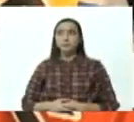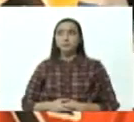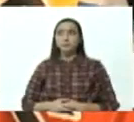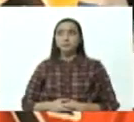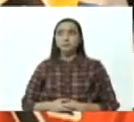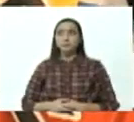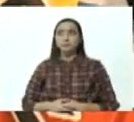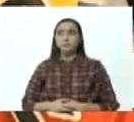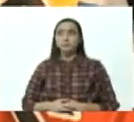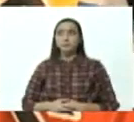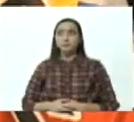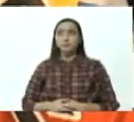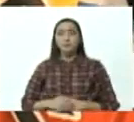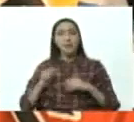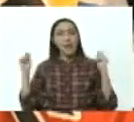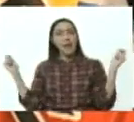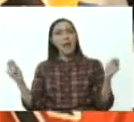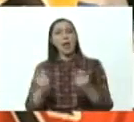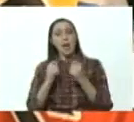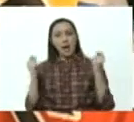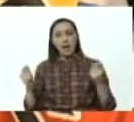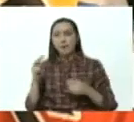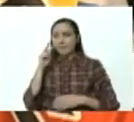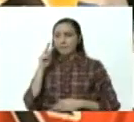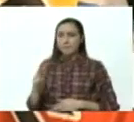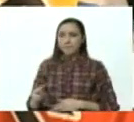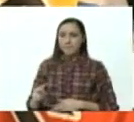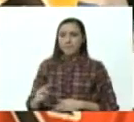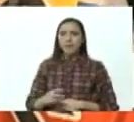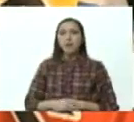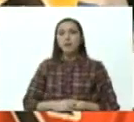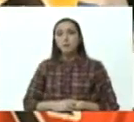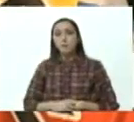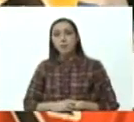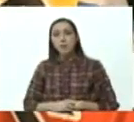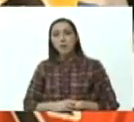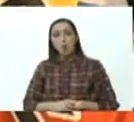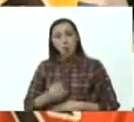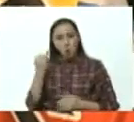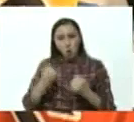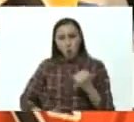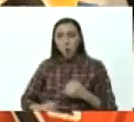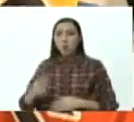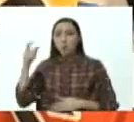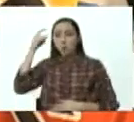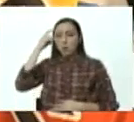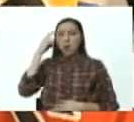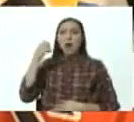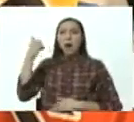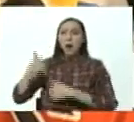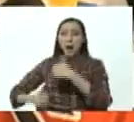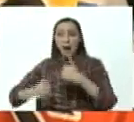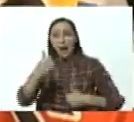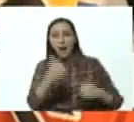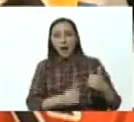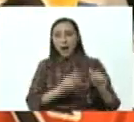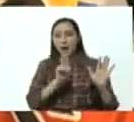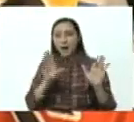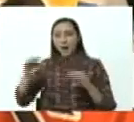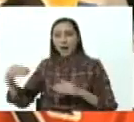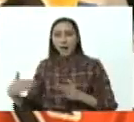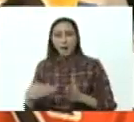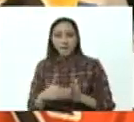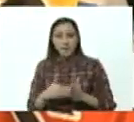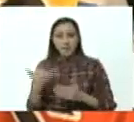podido ver los dos tres últimos días candidatos cerca de 70 mil candidatos